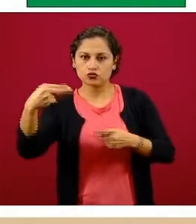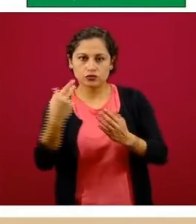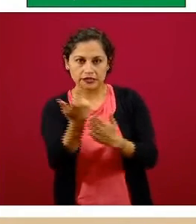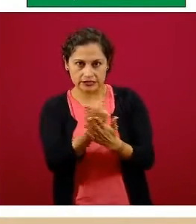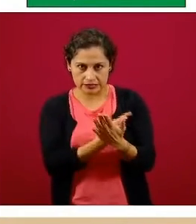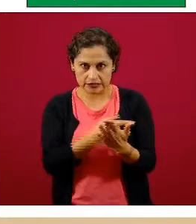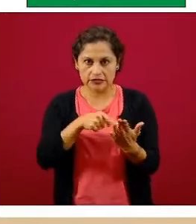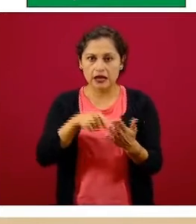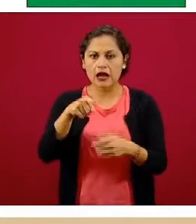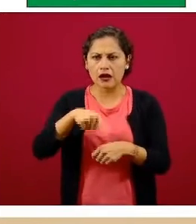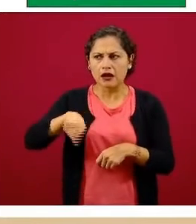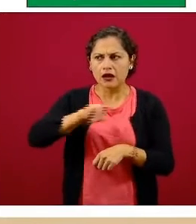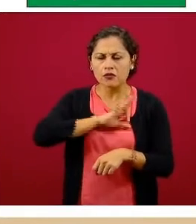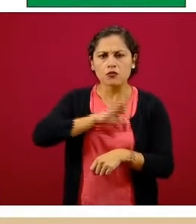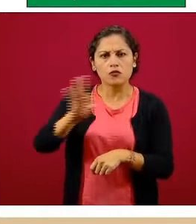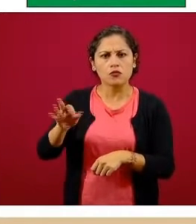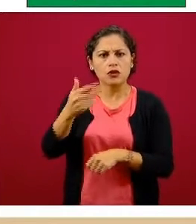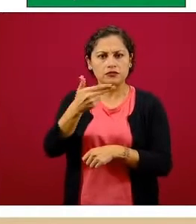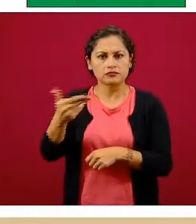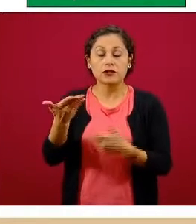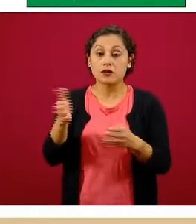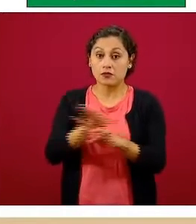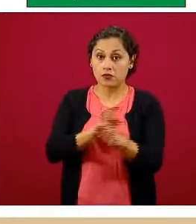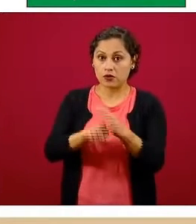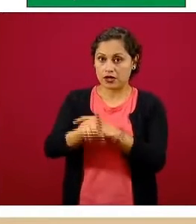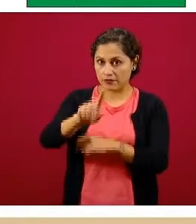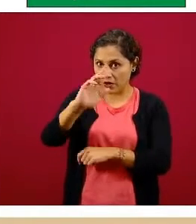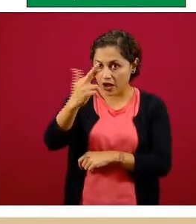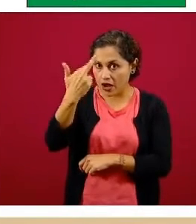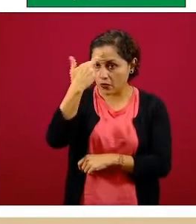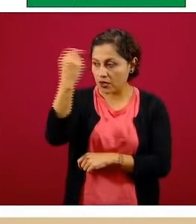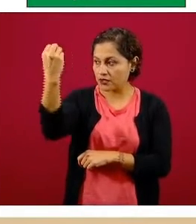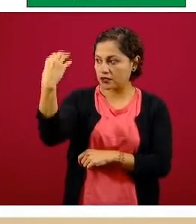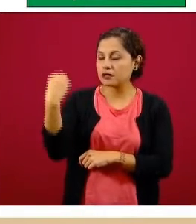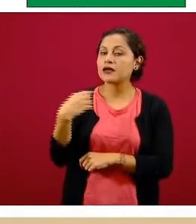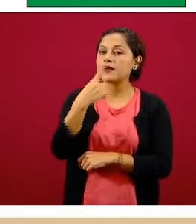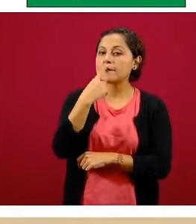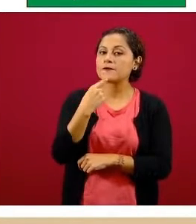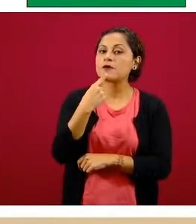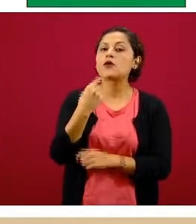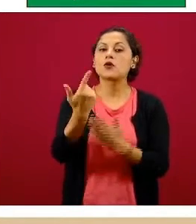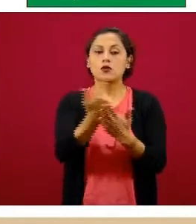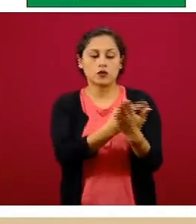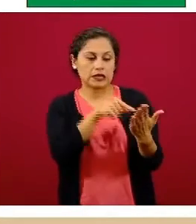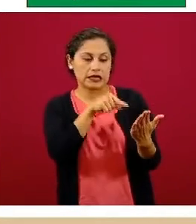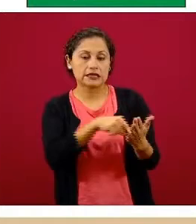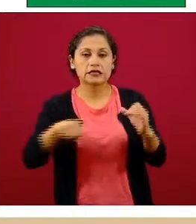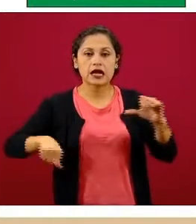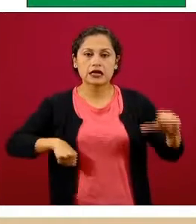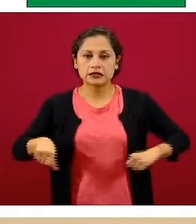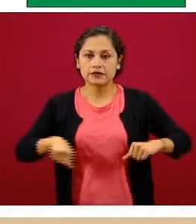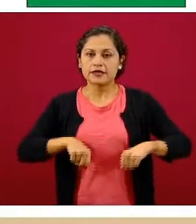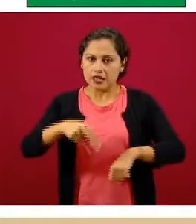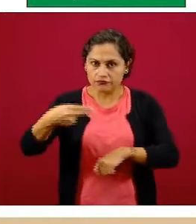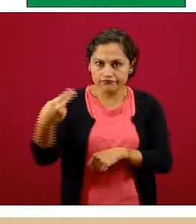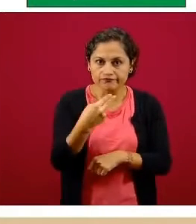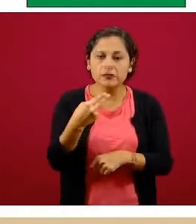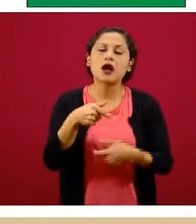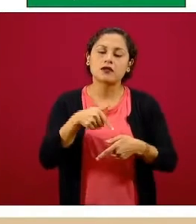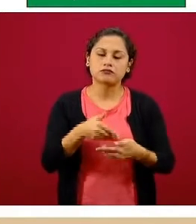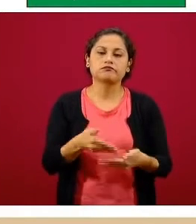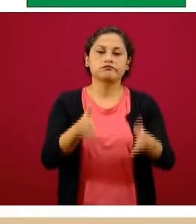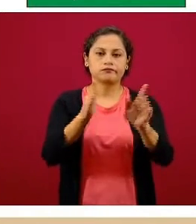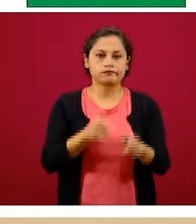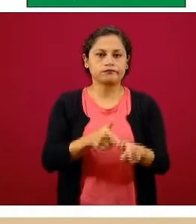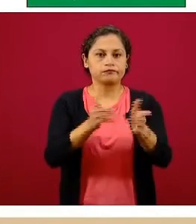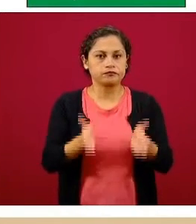semáforo en rojo solamente pueden llevarse a cabo las actividades esenciales, que además tienen toda una normativa, tienen